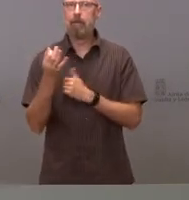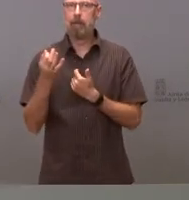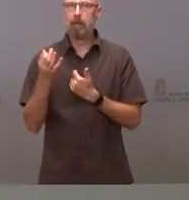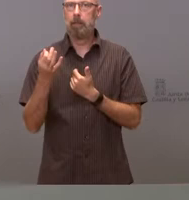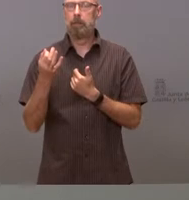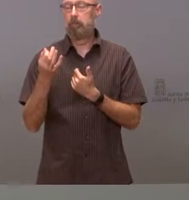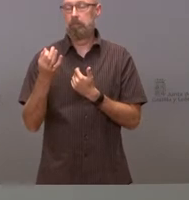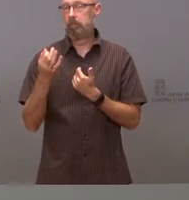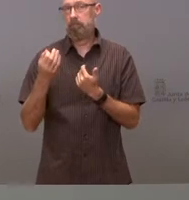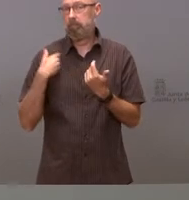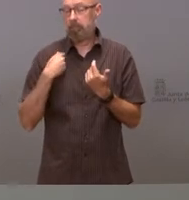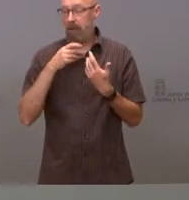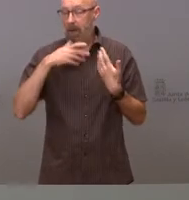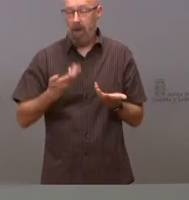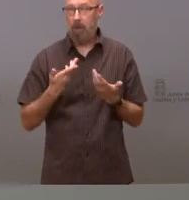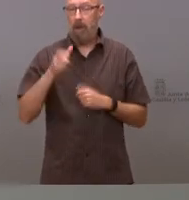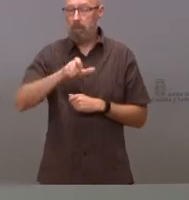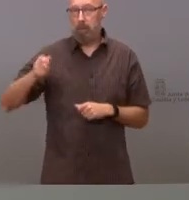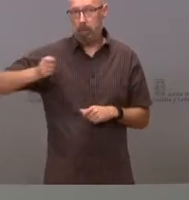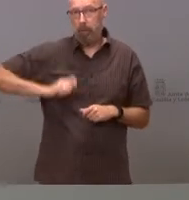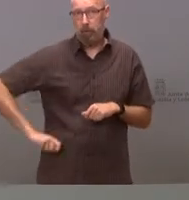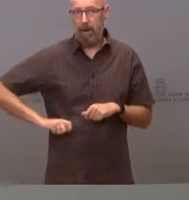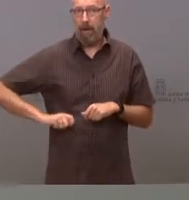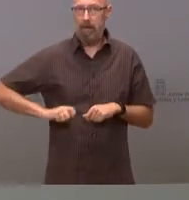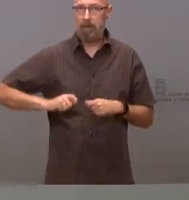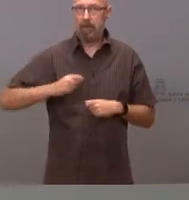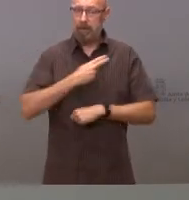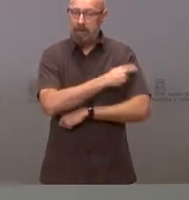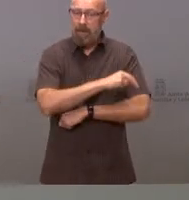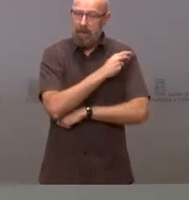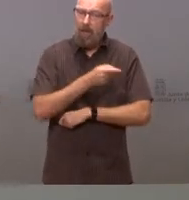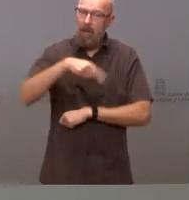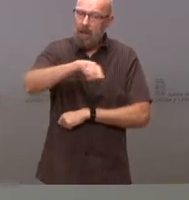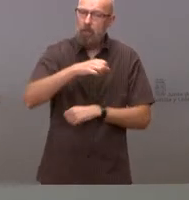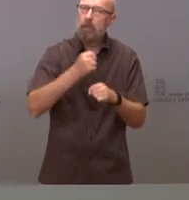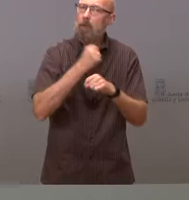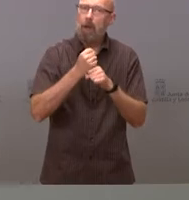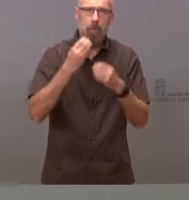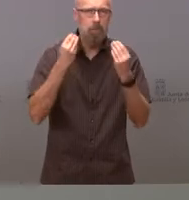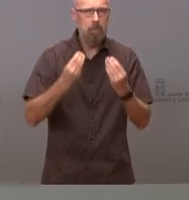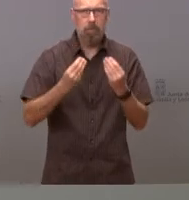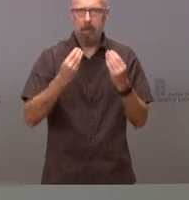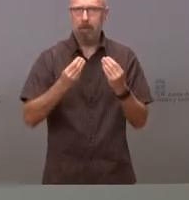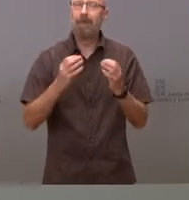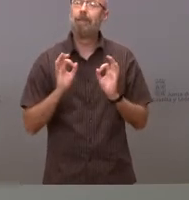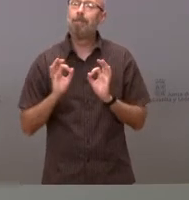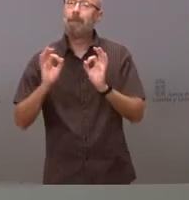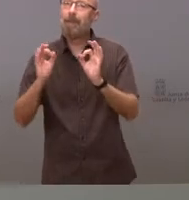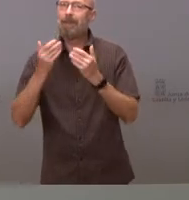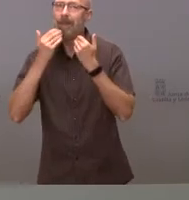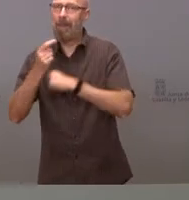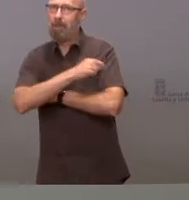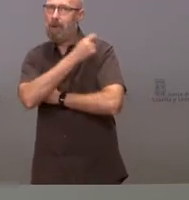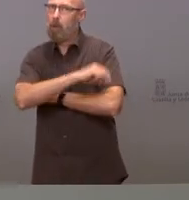medidas no sanitarias y sanitarias, yo creo que están haciendo su labor y especialmente las vacunas. En cuanto al